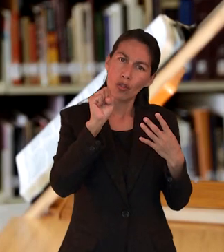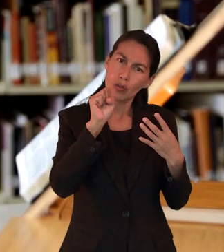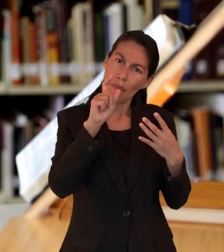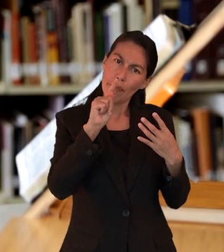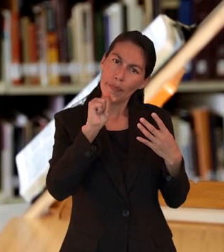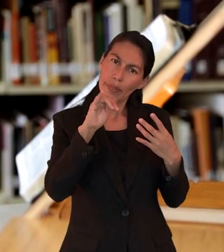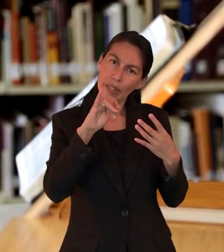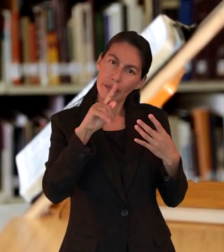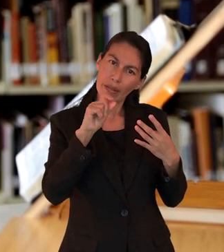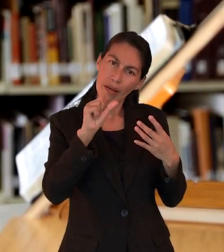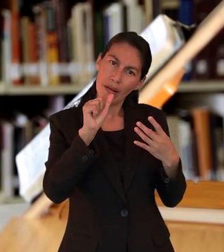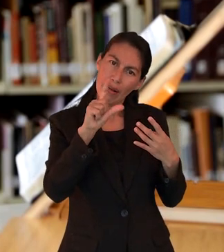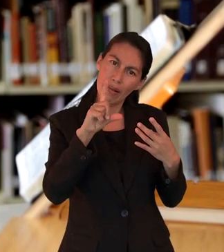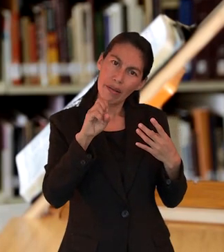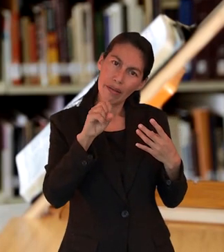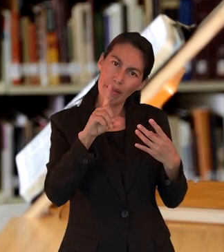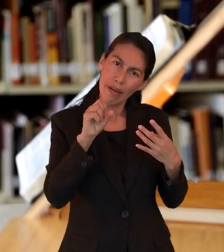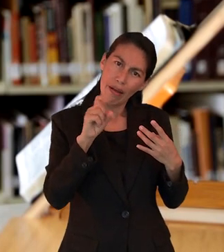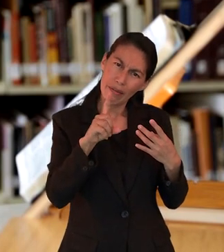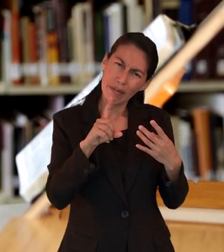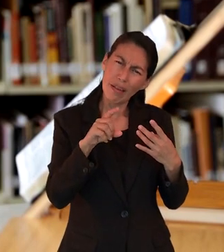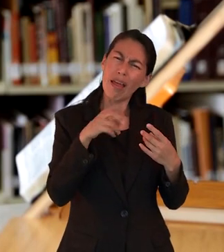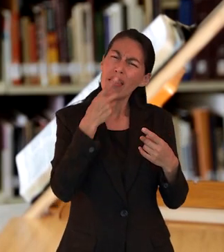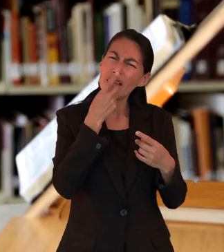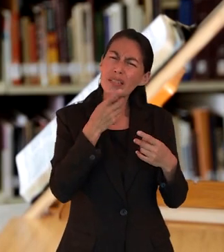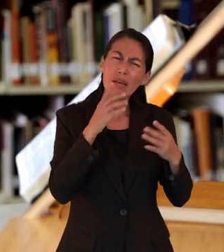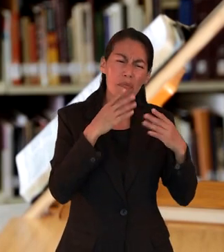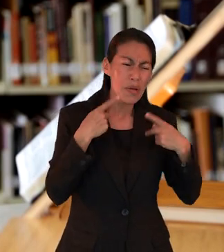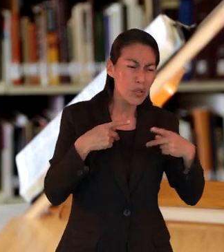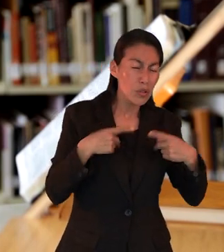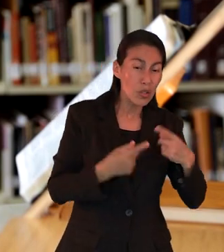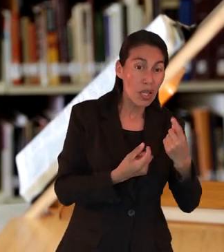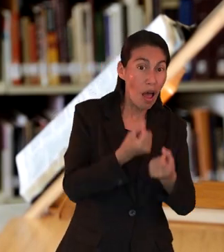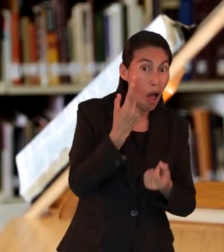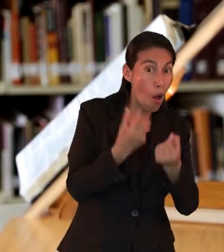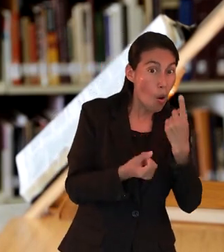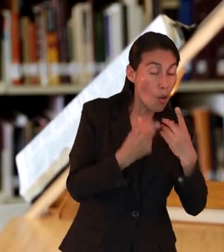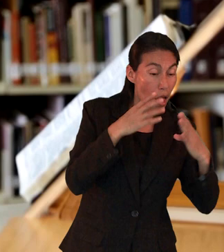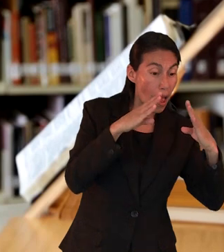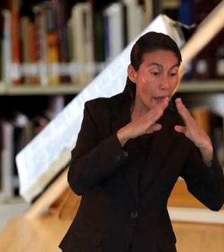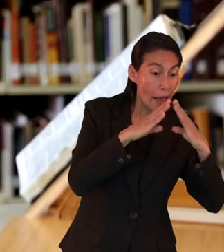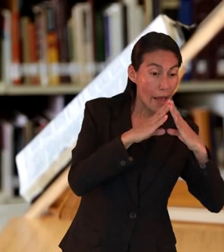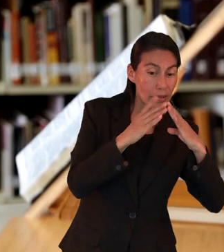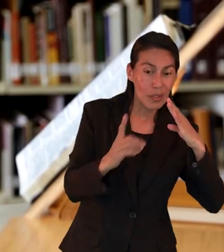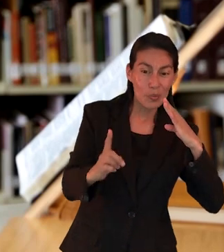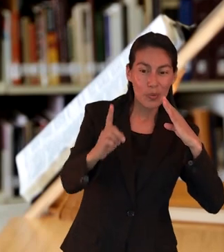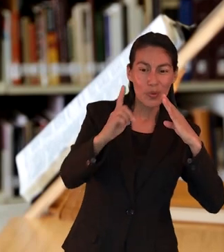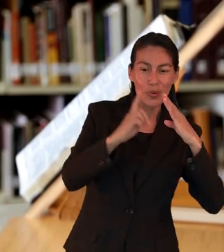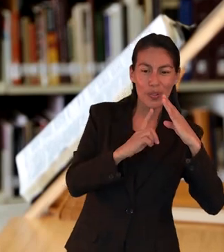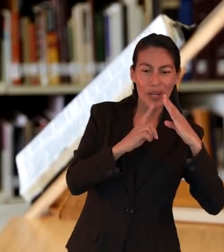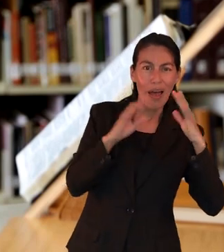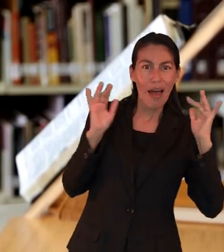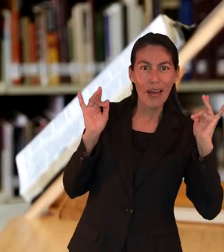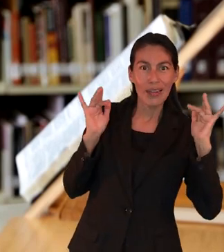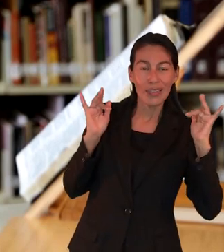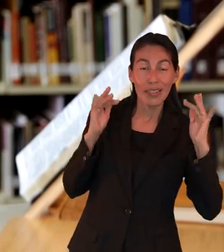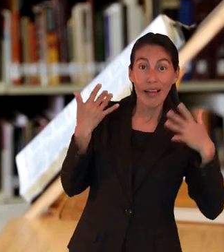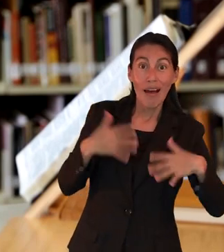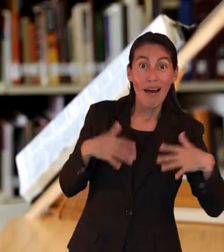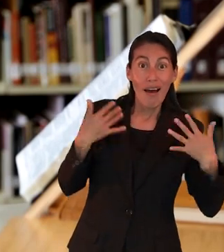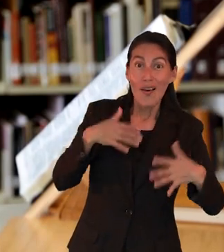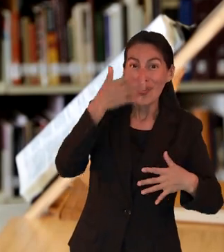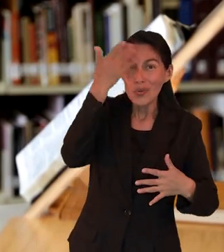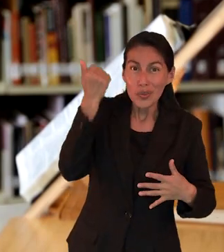estimula y creo que es una de cosas más hermosas practicar la hospitalidad porque dice allí que algunos sin saberlo han